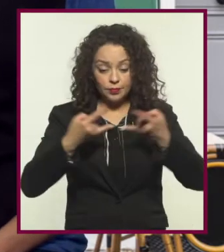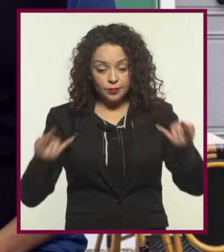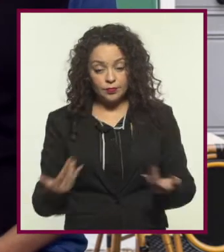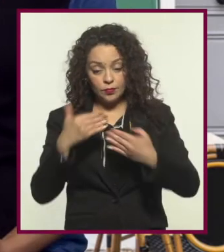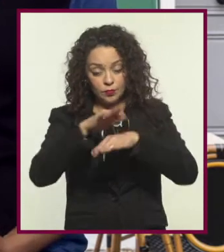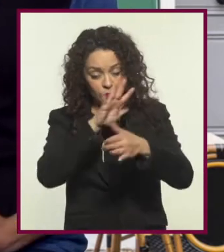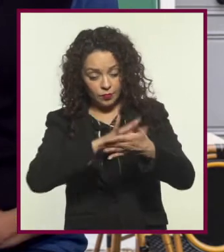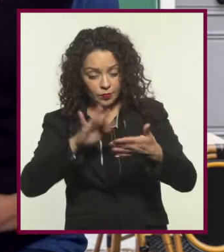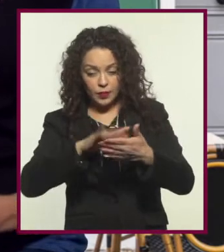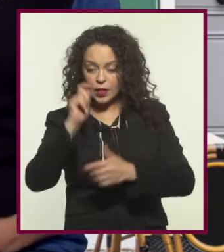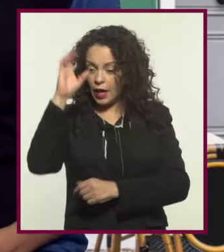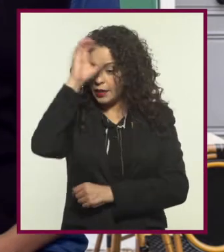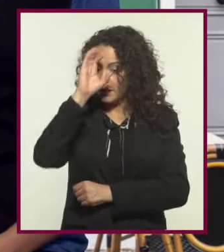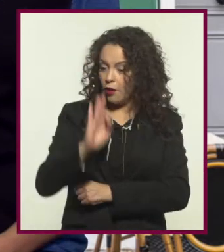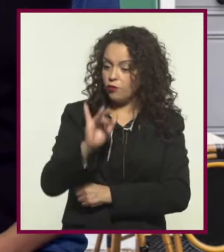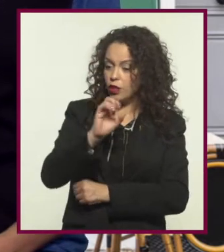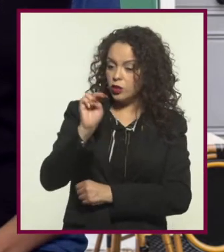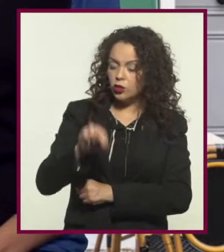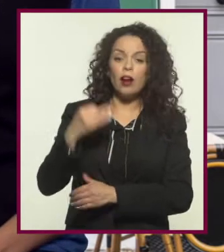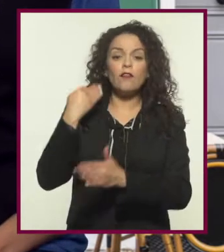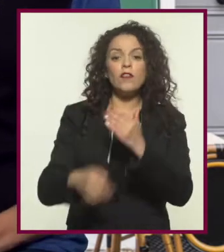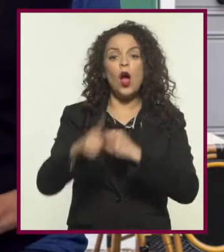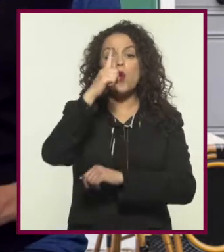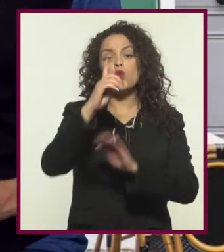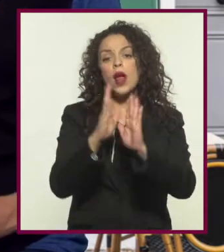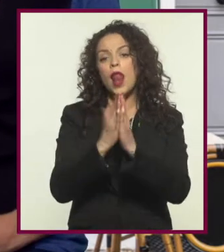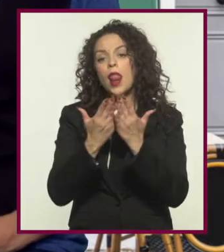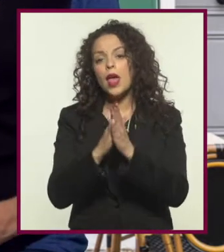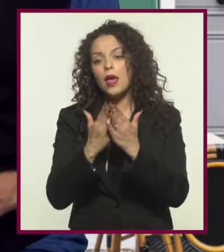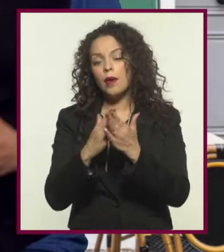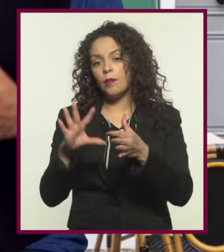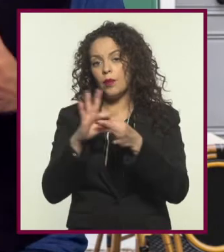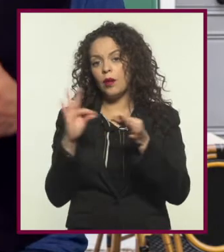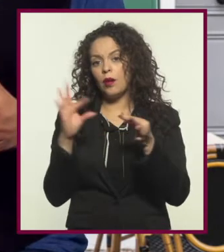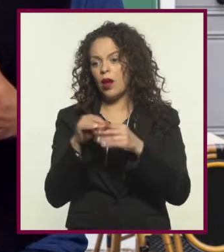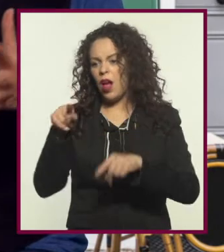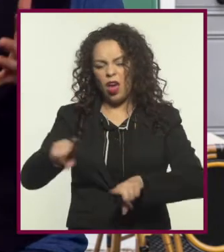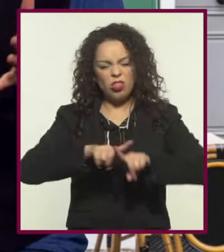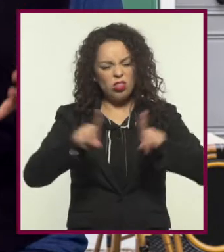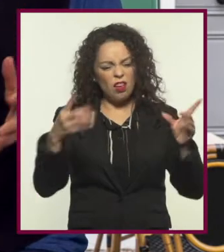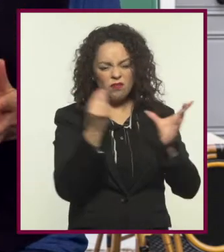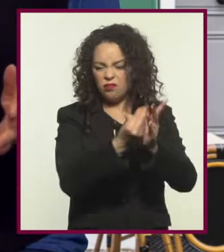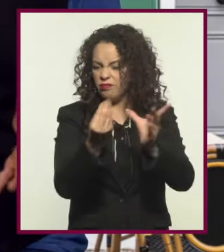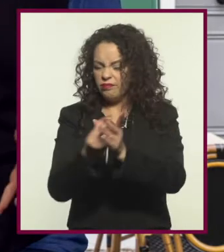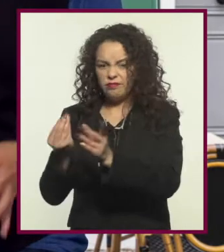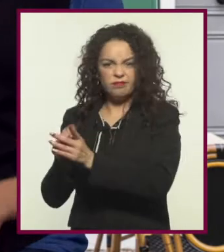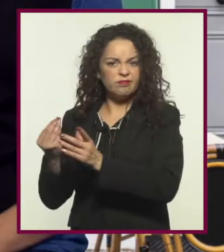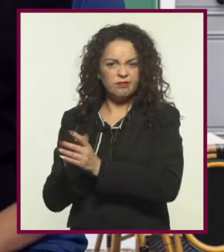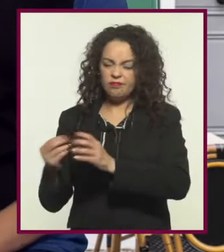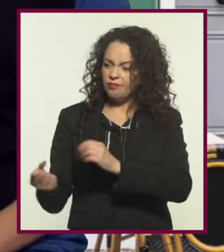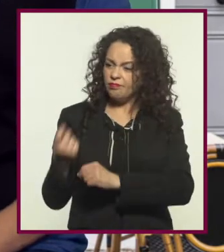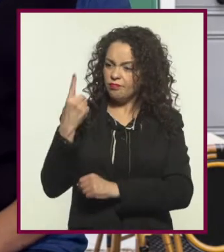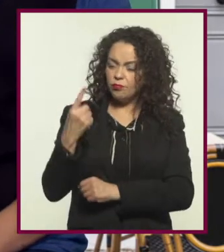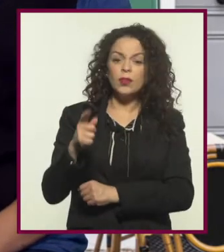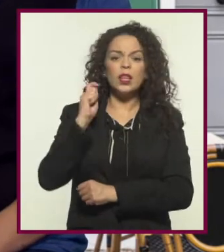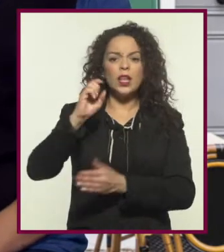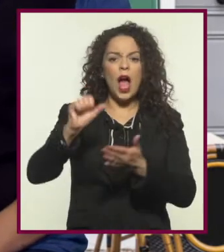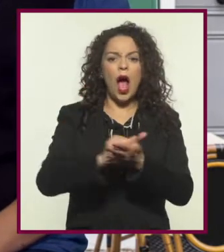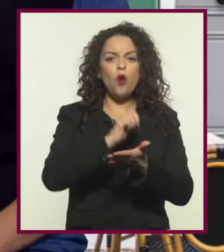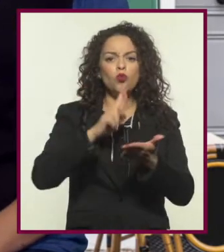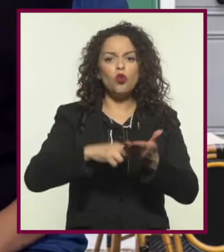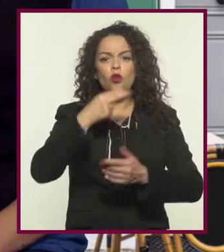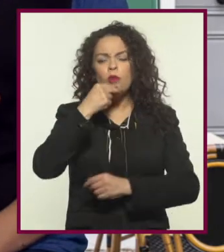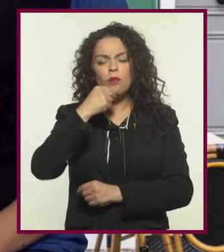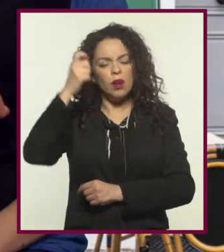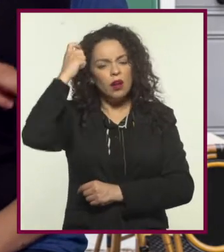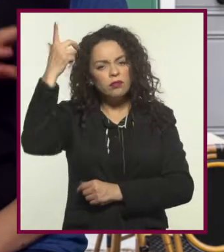literatura de ciencia ficción, falta mencionar que hay un libro que escapa un poco de todas las clasificaciones. Fue escrito por